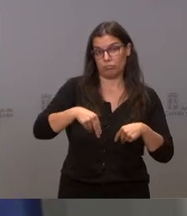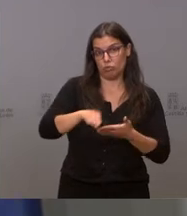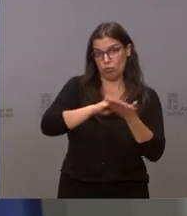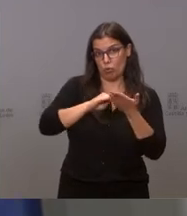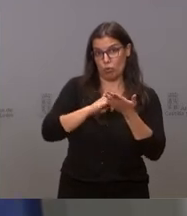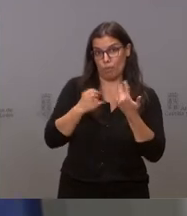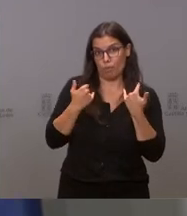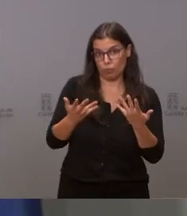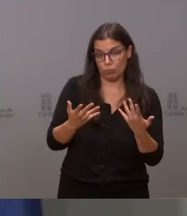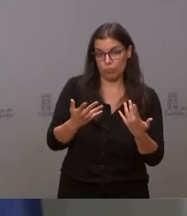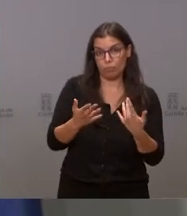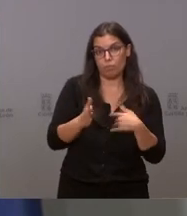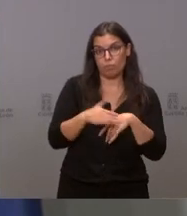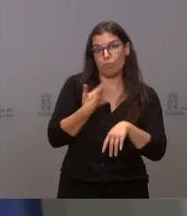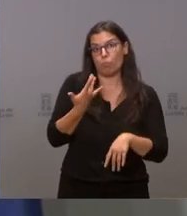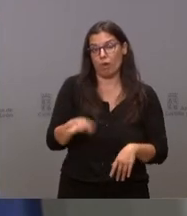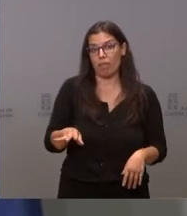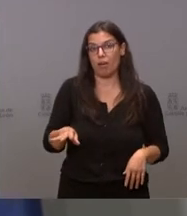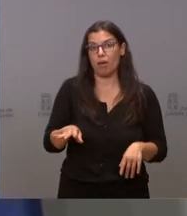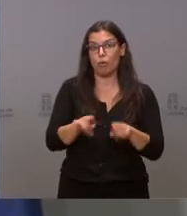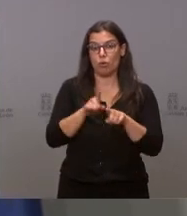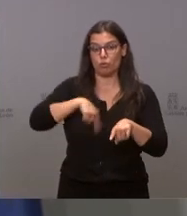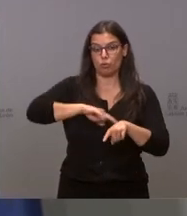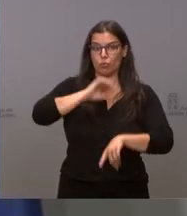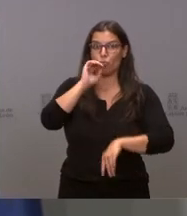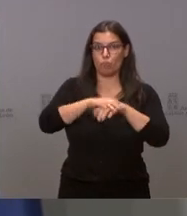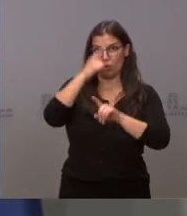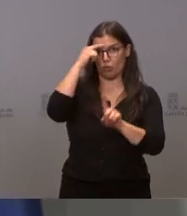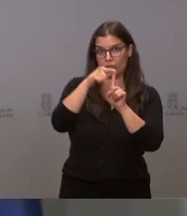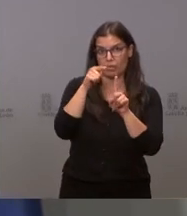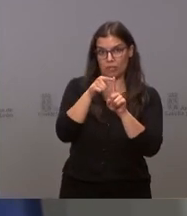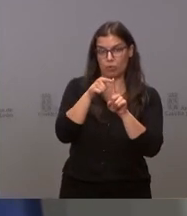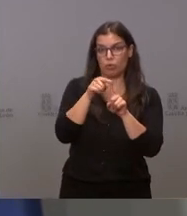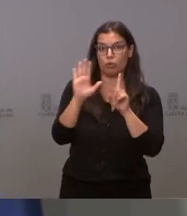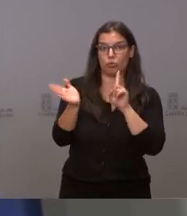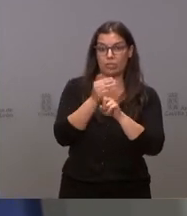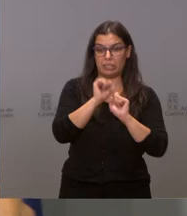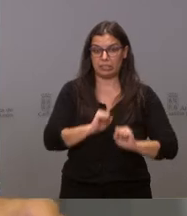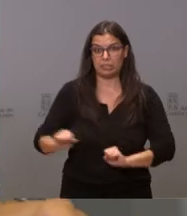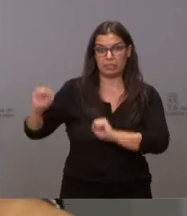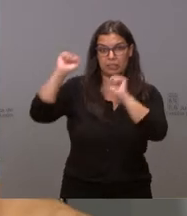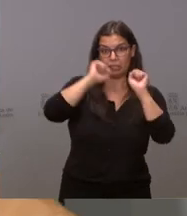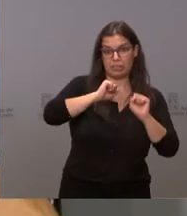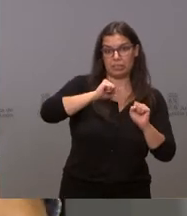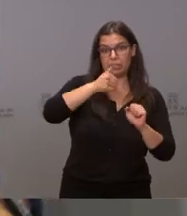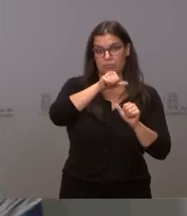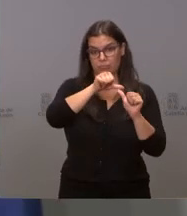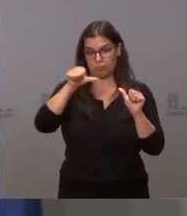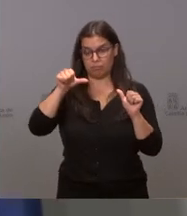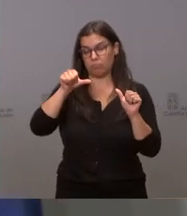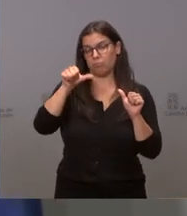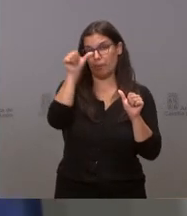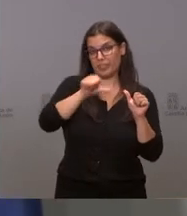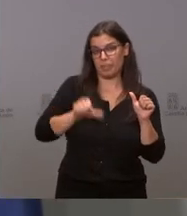mayor brevedad posible para poder cumplir con nuestros objetivos de inmunización a lo largo del presente verano. Sin más,